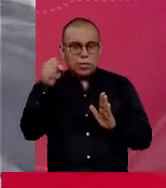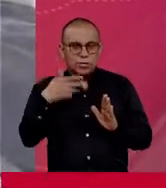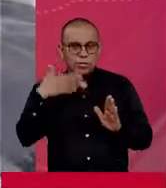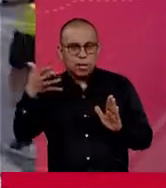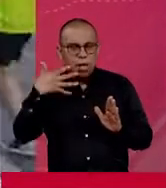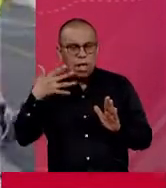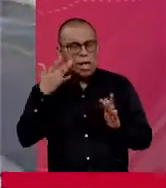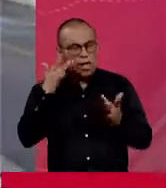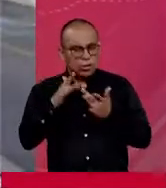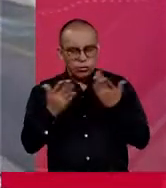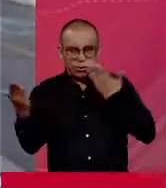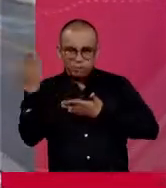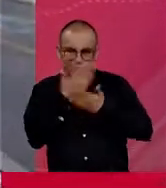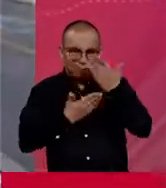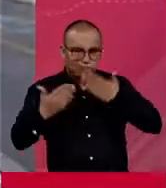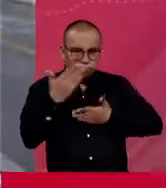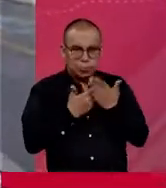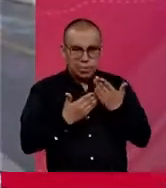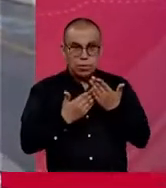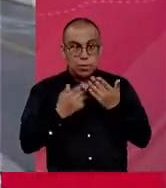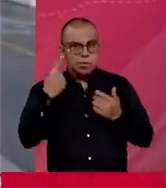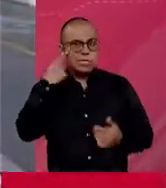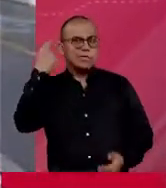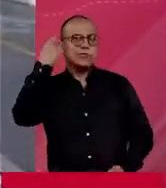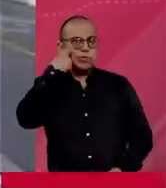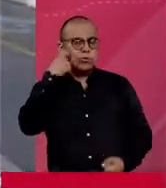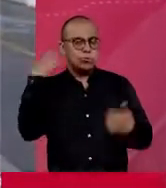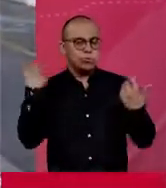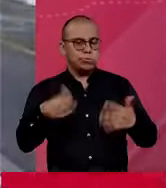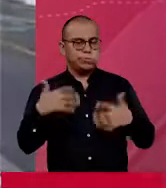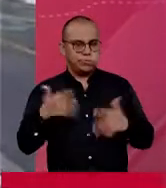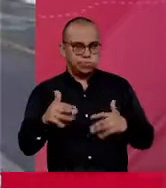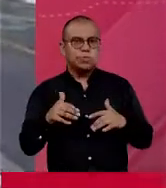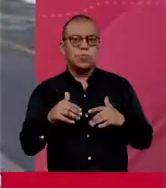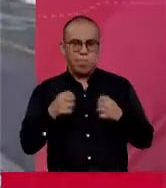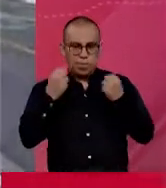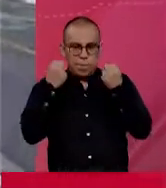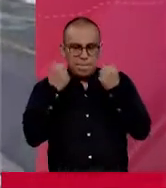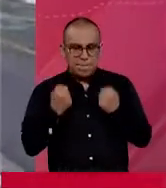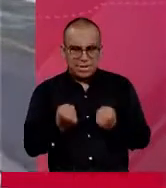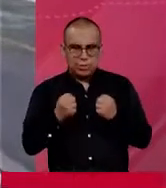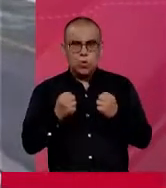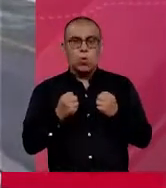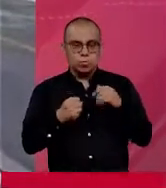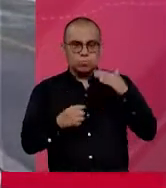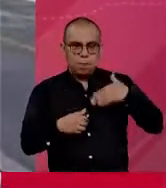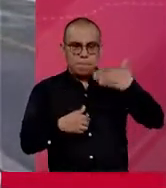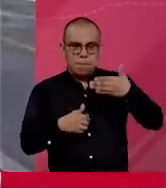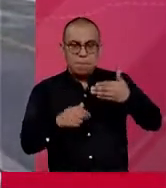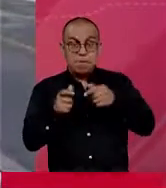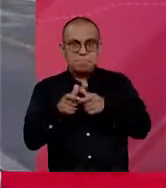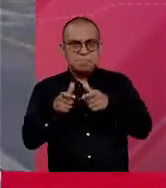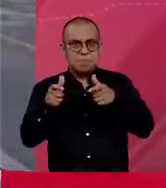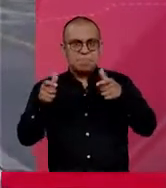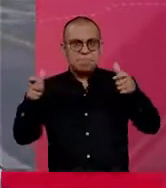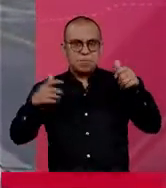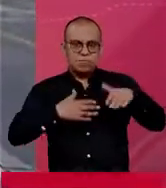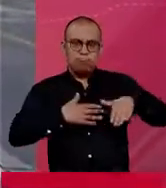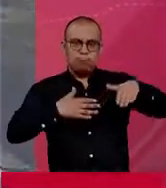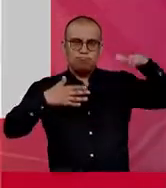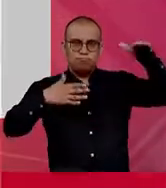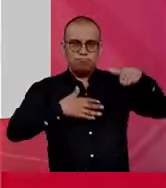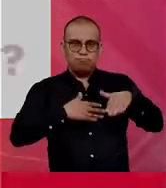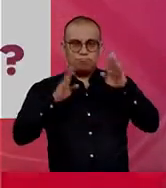inconveniente que representa un reto muy grande cuando hay presión de subir día a día el número de ventiladores